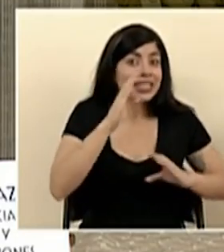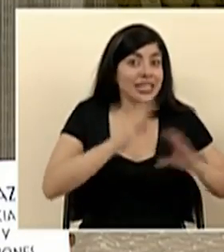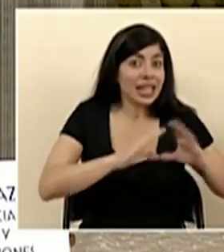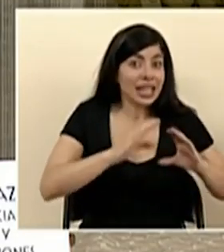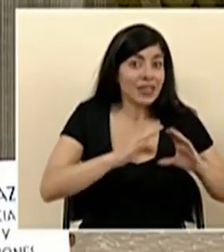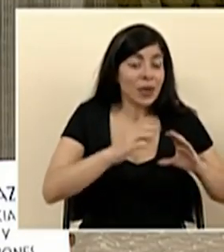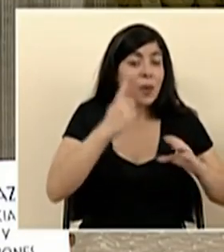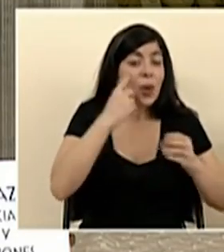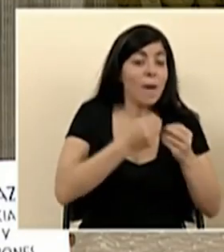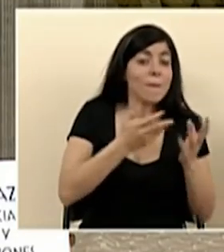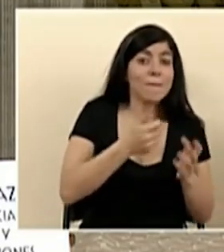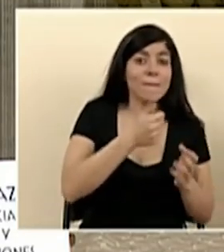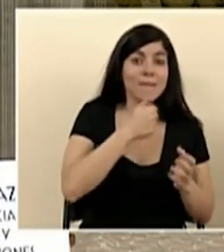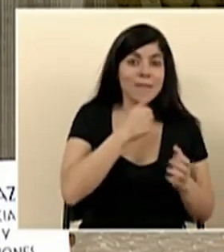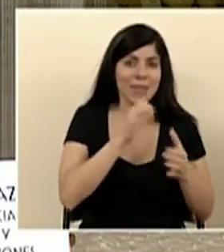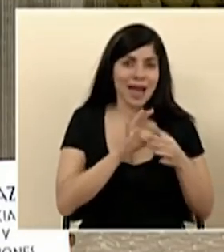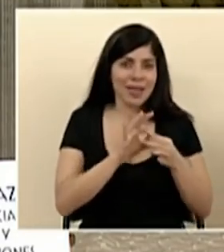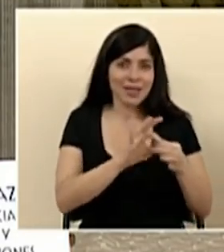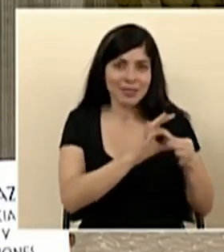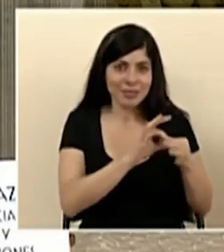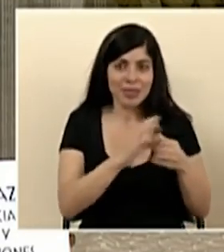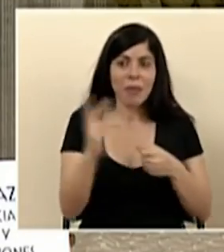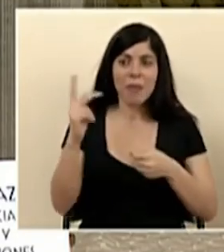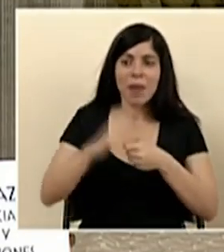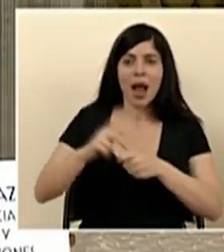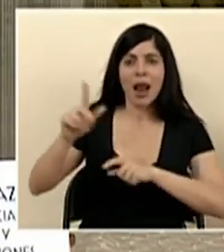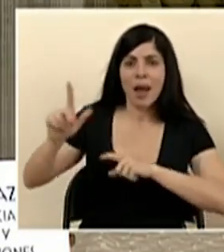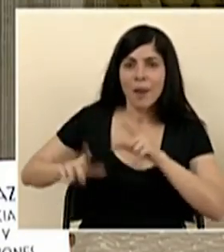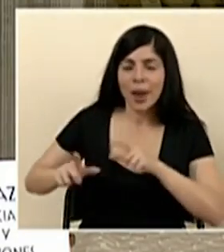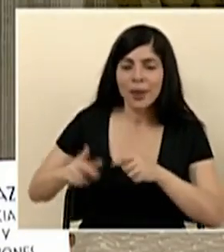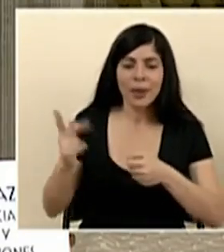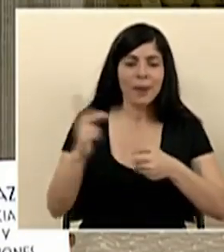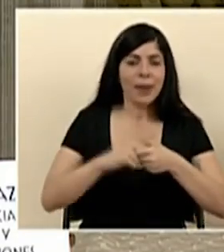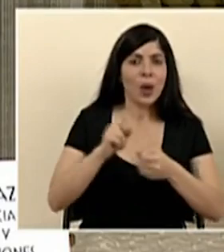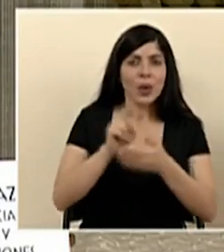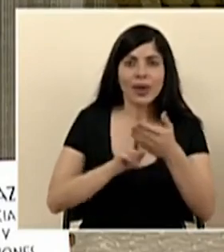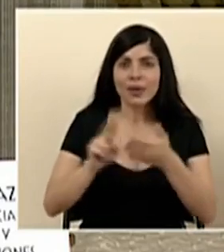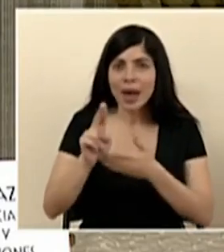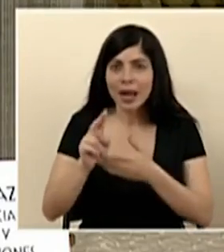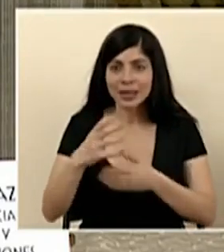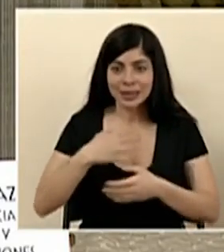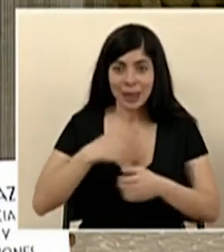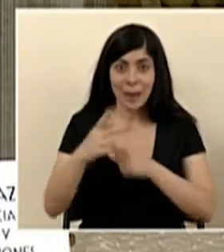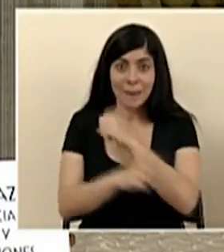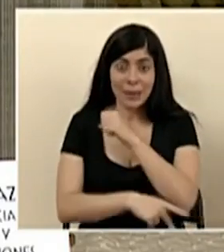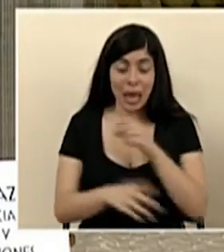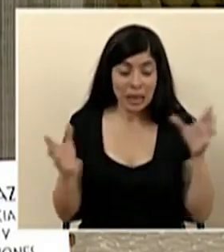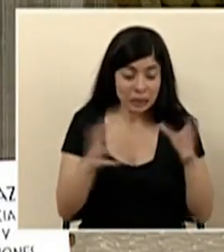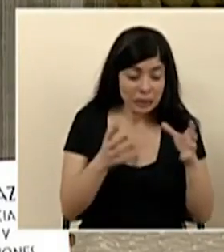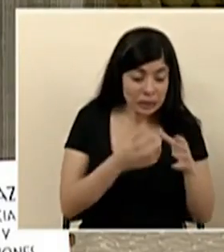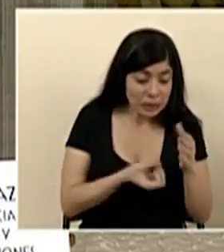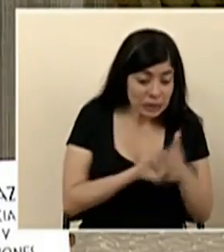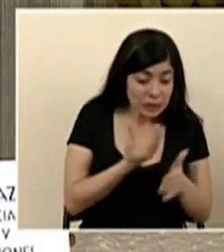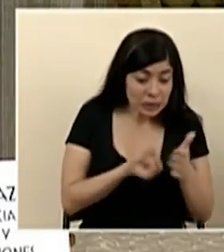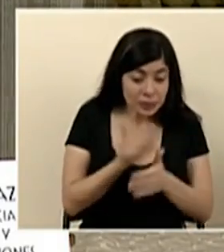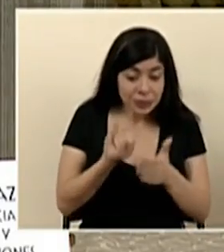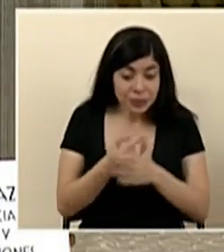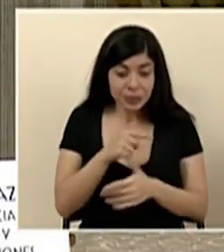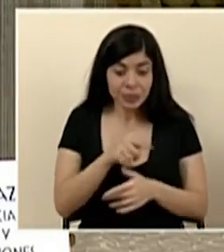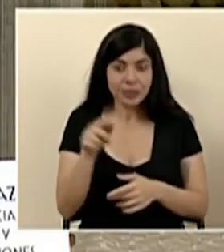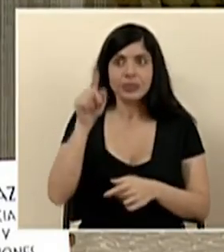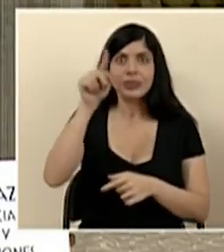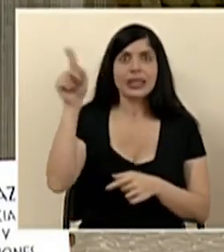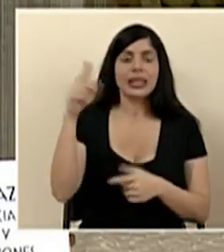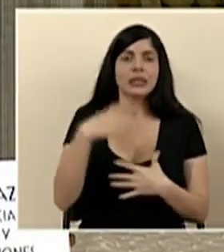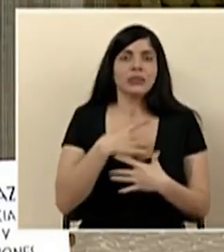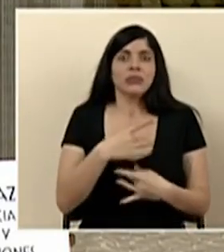alianza público-privada con participantes de laboratorios de universidades del estado pues ha venido generando una atracción